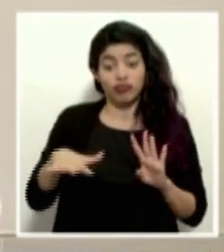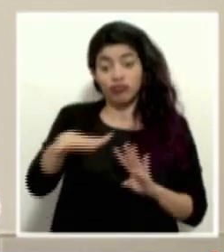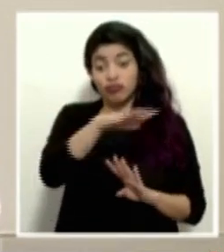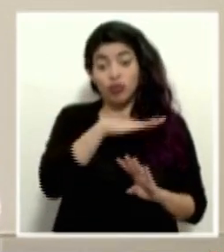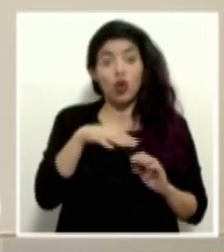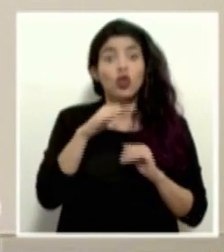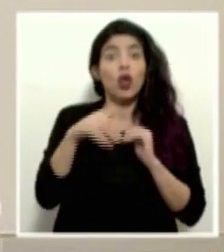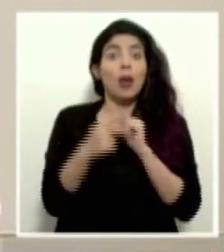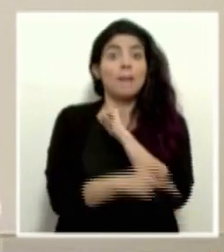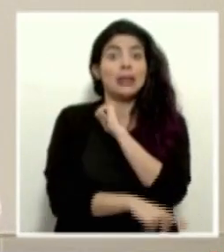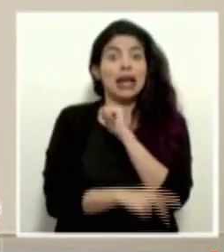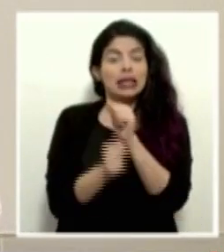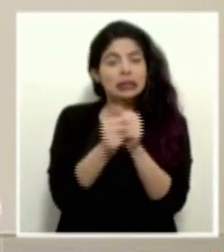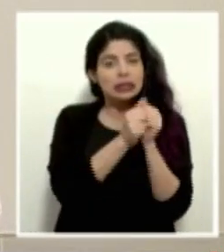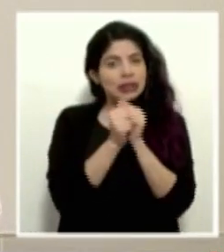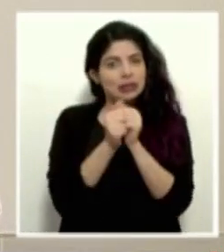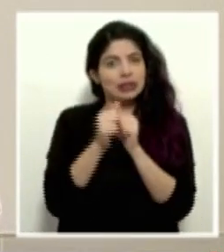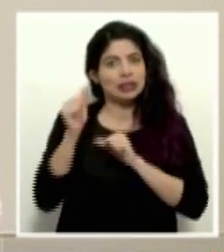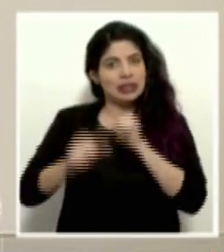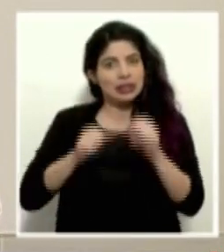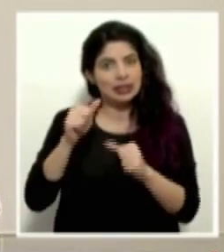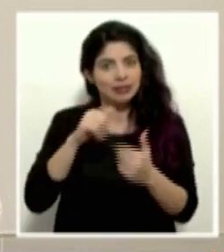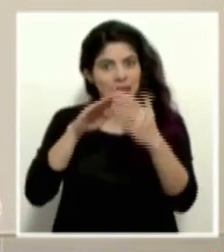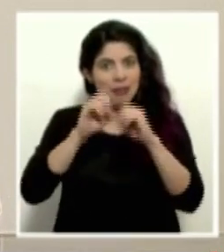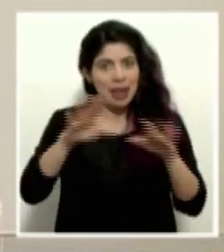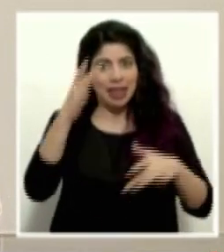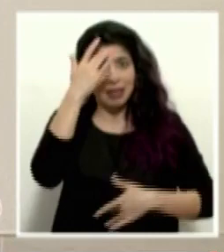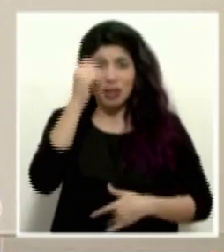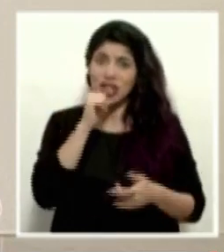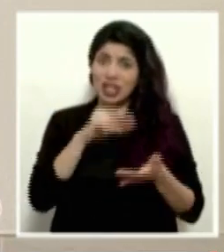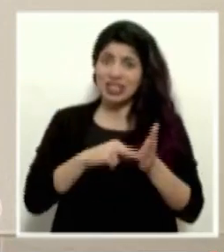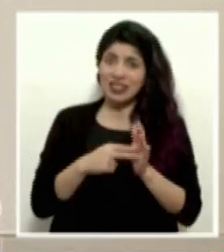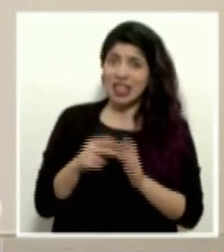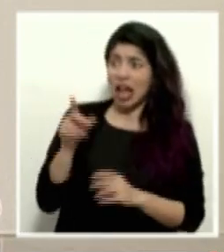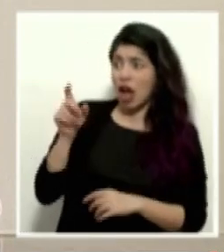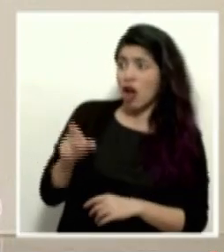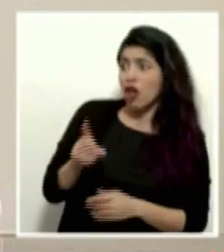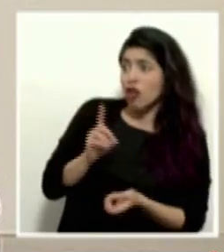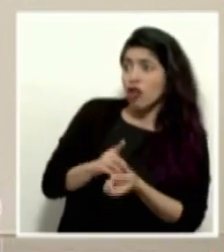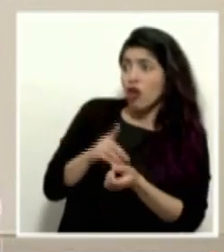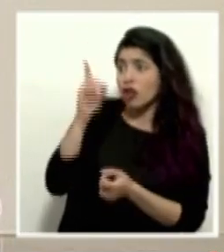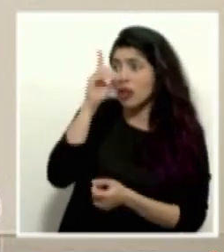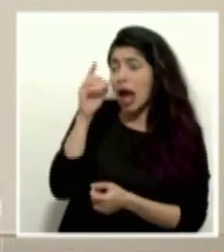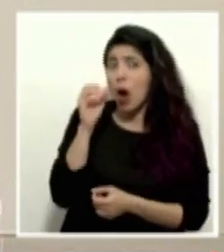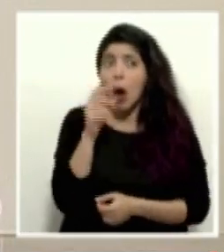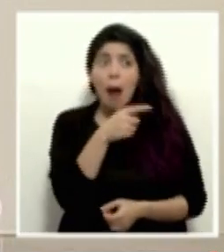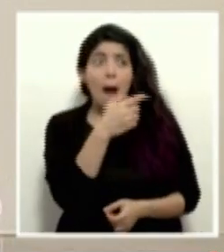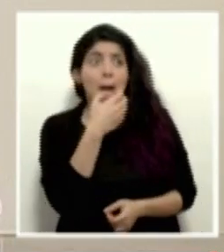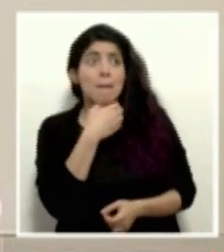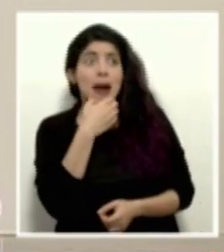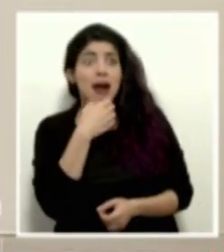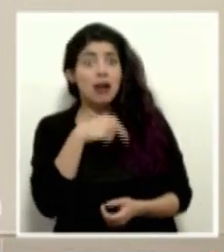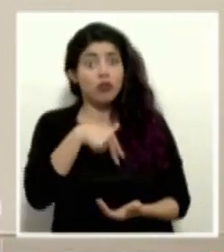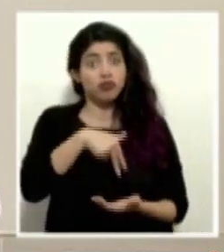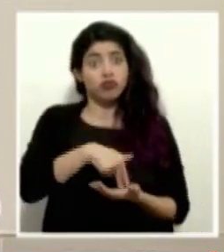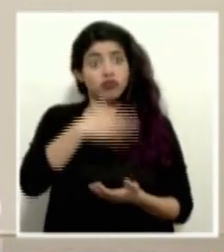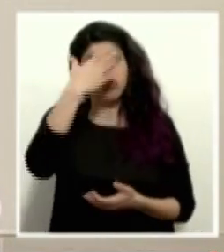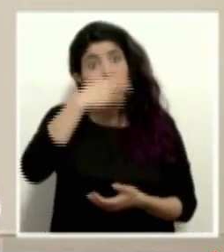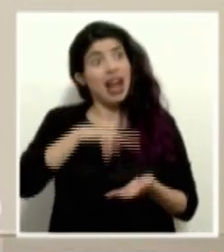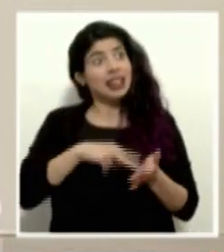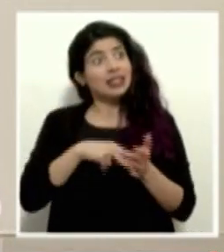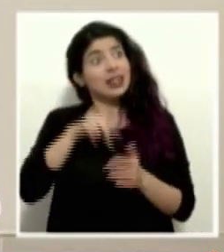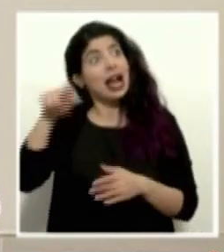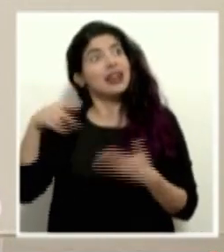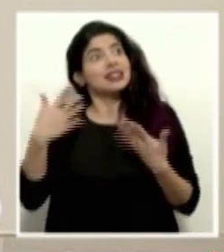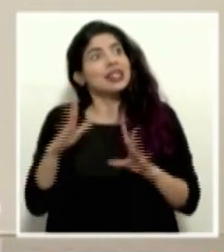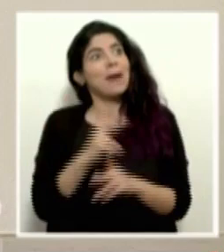el país llevando adelante esta pandemia, no es que por el hecho que el doctor Salas o el doctor Macaya se paren aquí enfrente con una careta, ya el